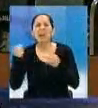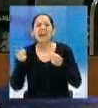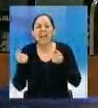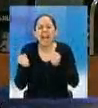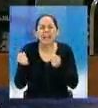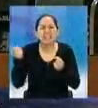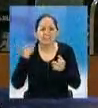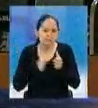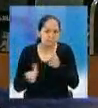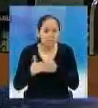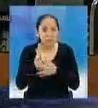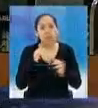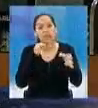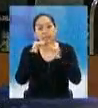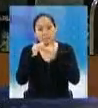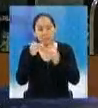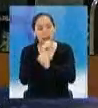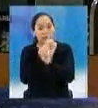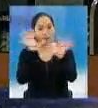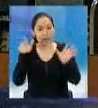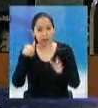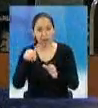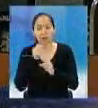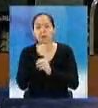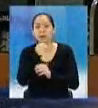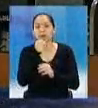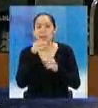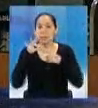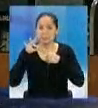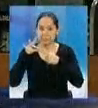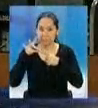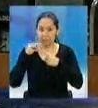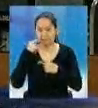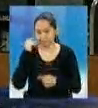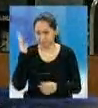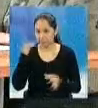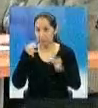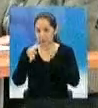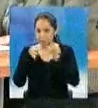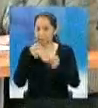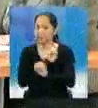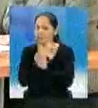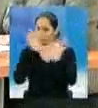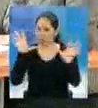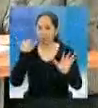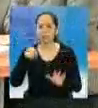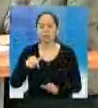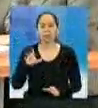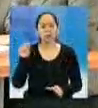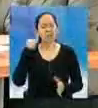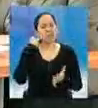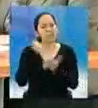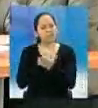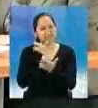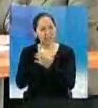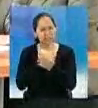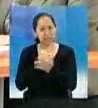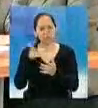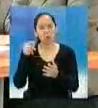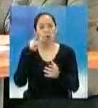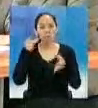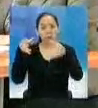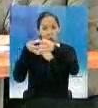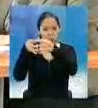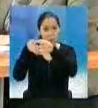detalles más, respondemos a continuación en este reportaje especial. De acuerdo a las investigaciones, esta banda de